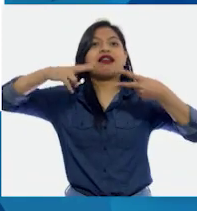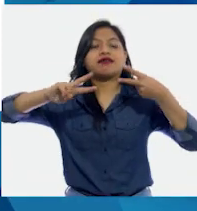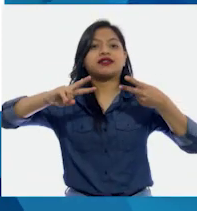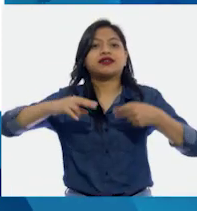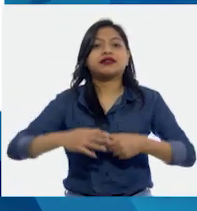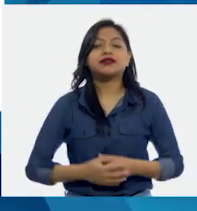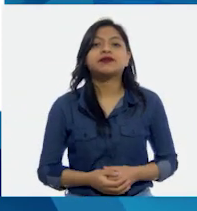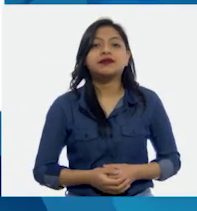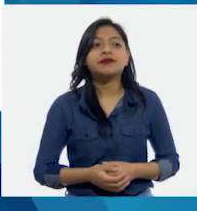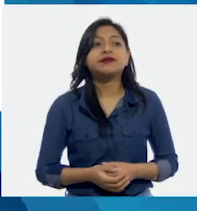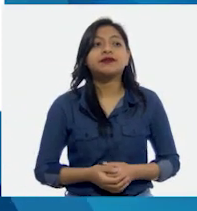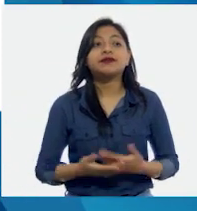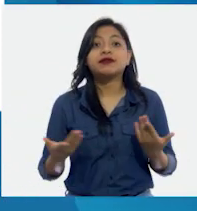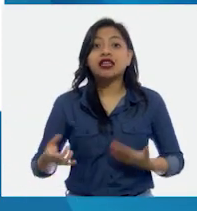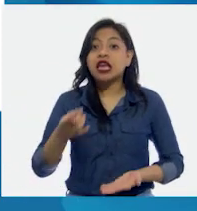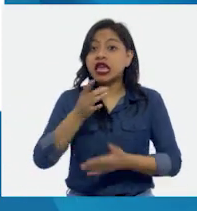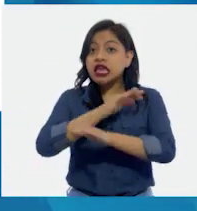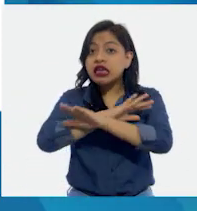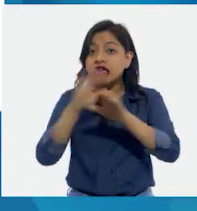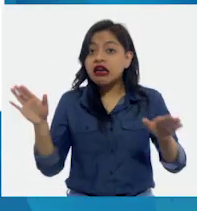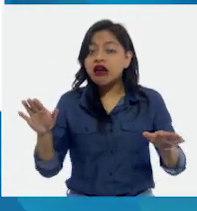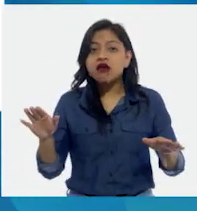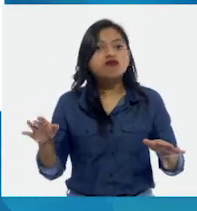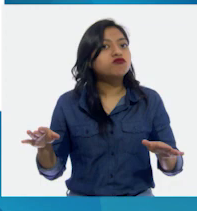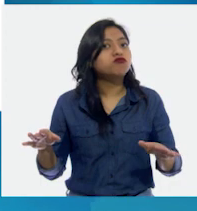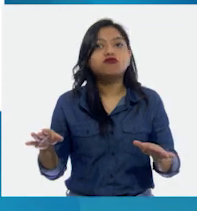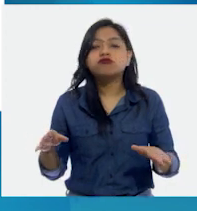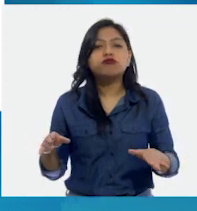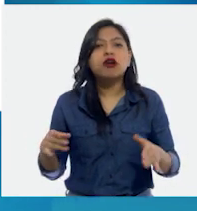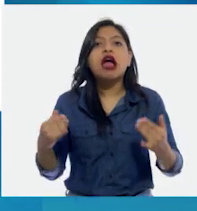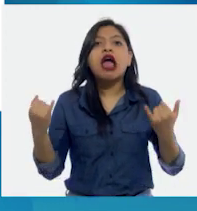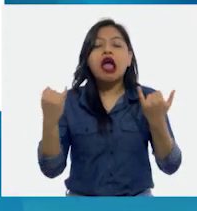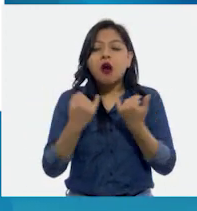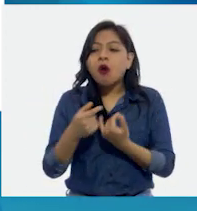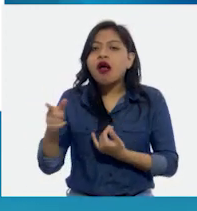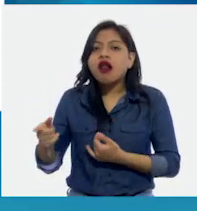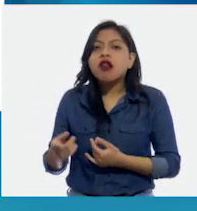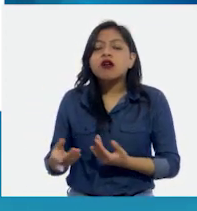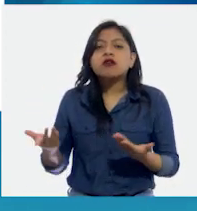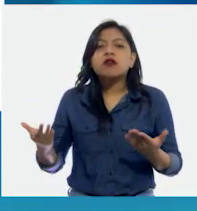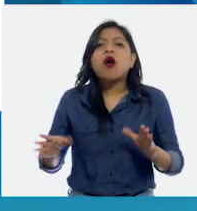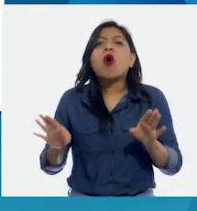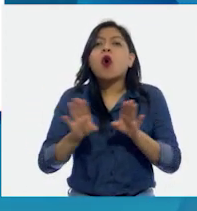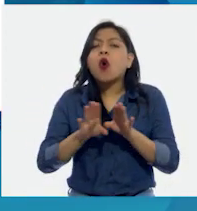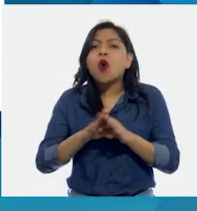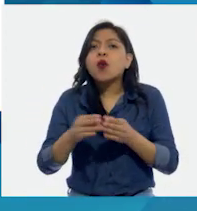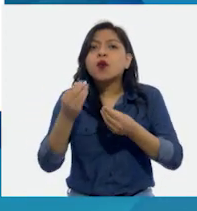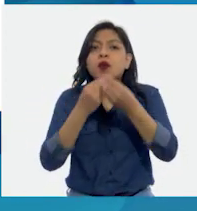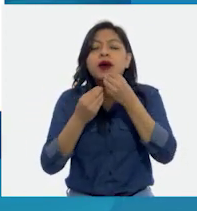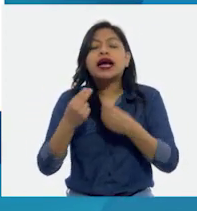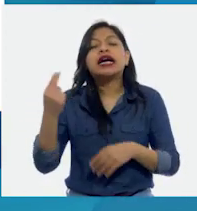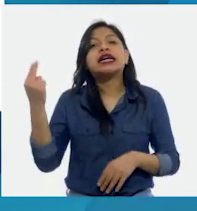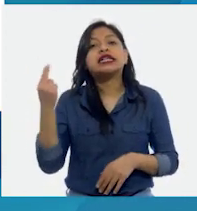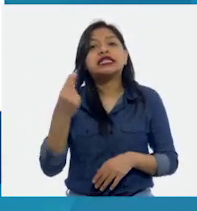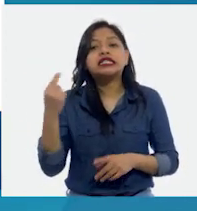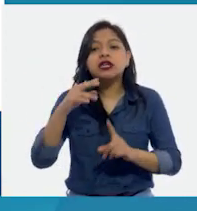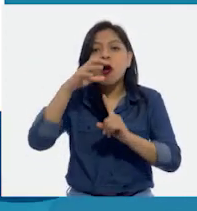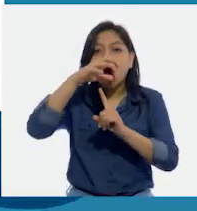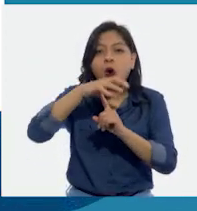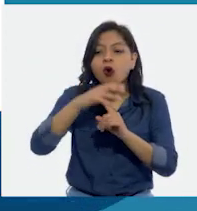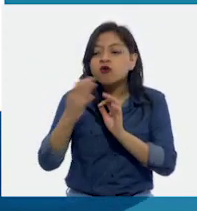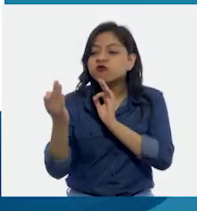Pues ahí no acaba el asunto. Además, para alimentarse necesita convivir con unos hongos,